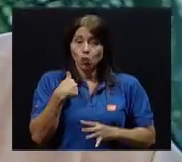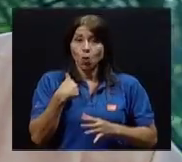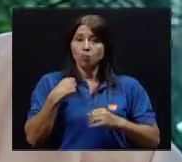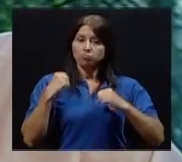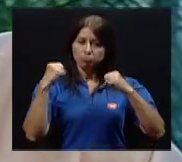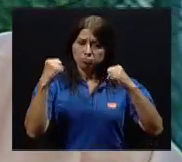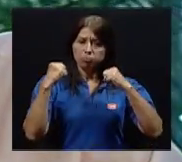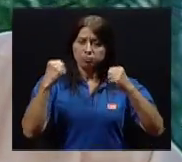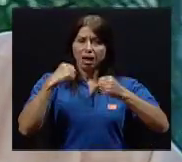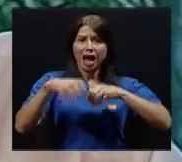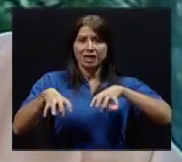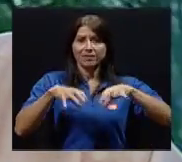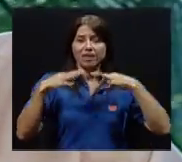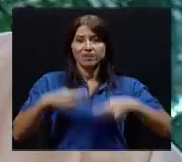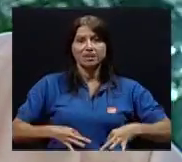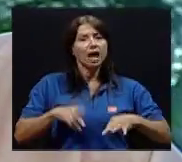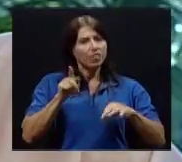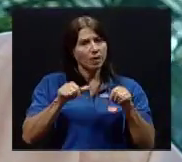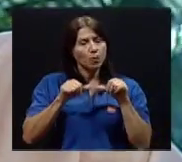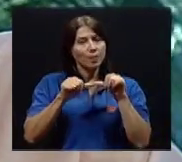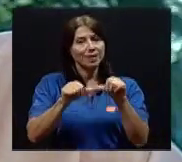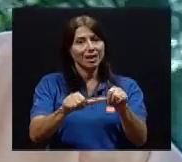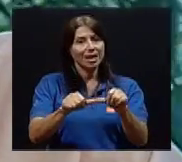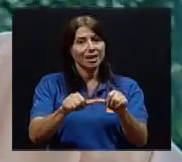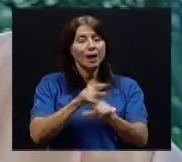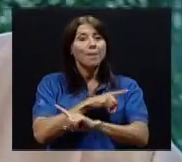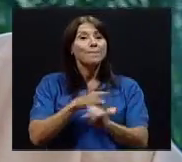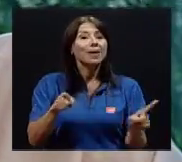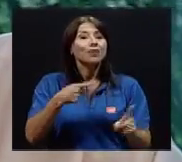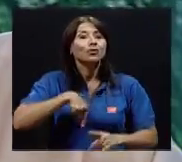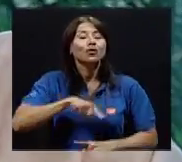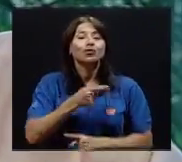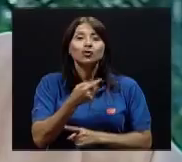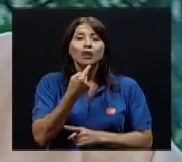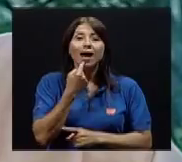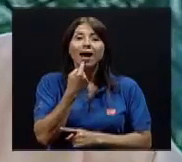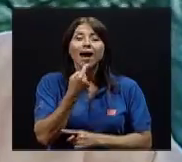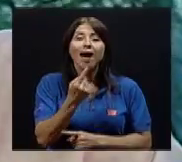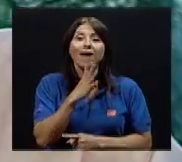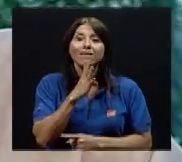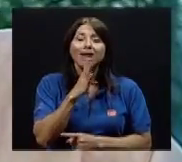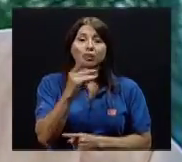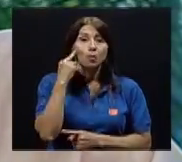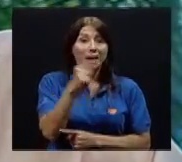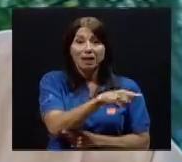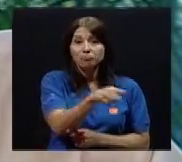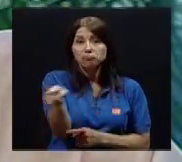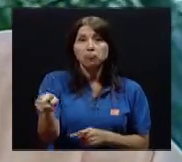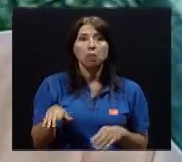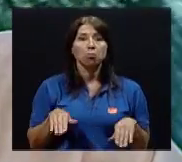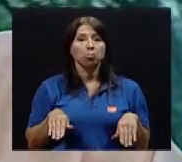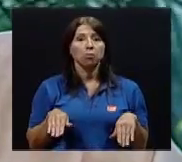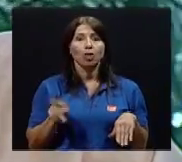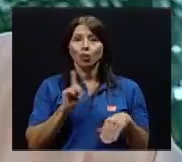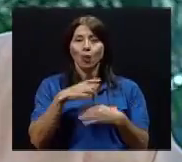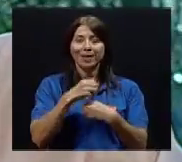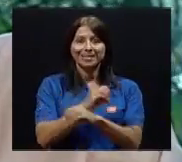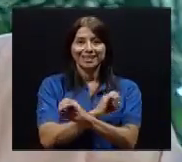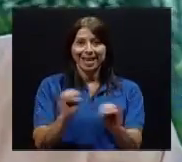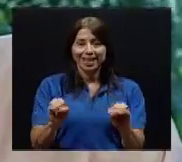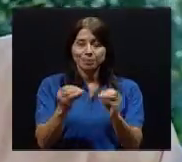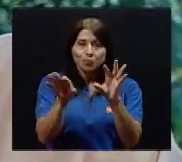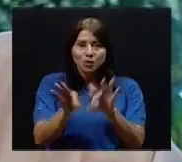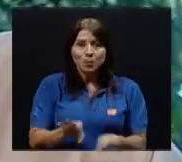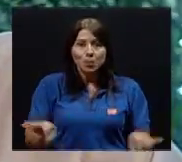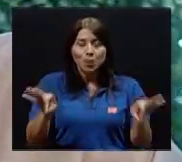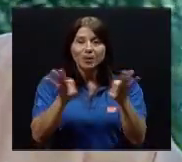mantener esto, pero estamos hablando para los que no lo hacen. Entonces, es muy importante que tengo que quitar